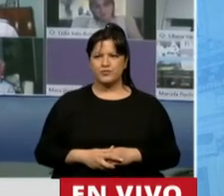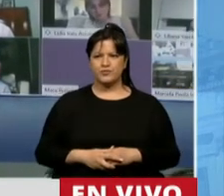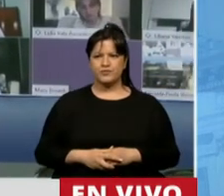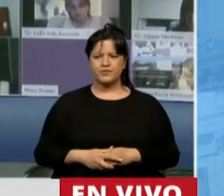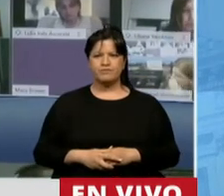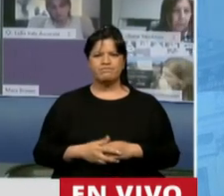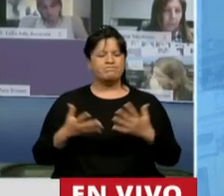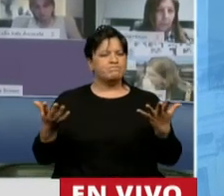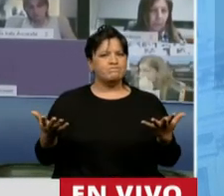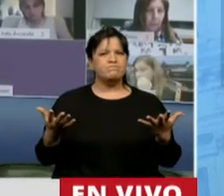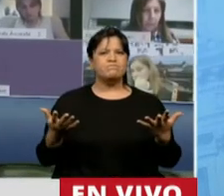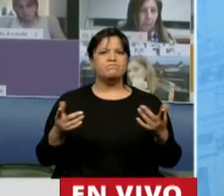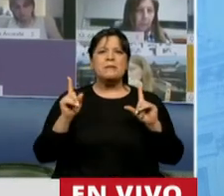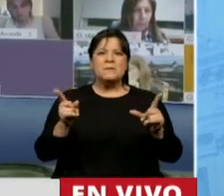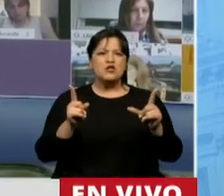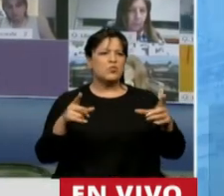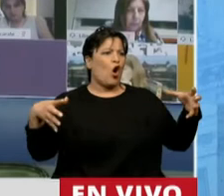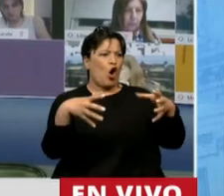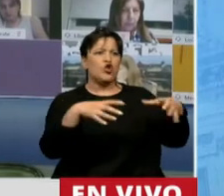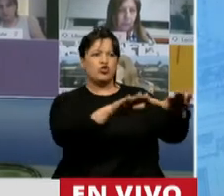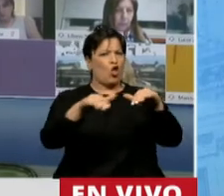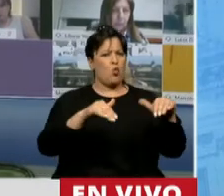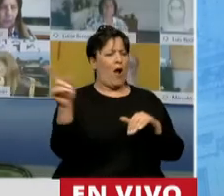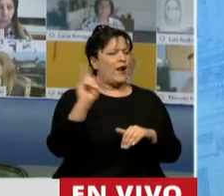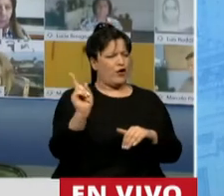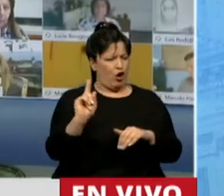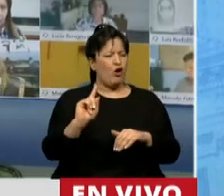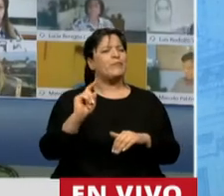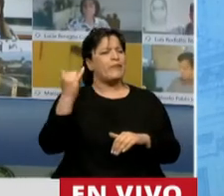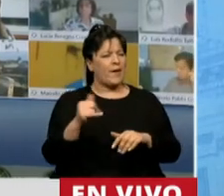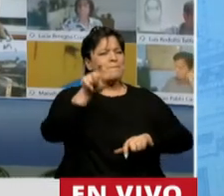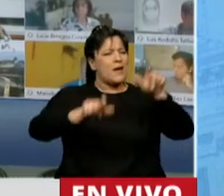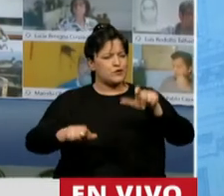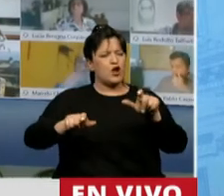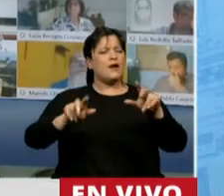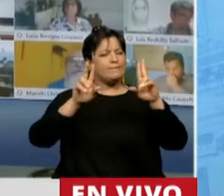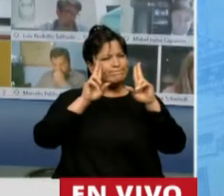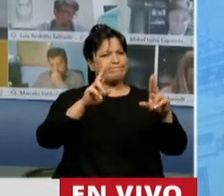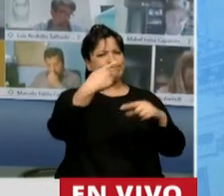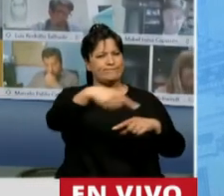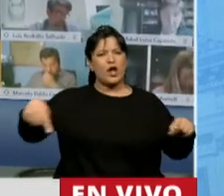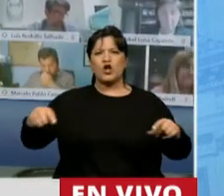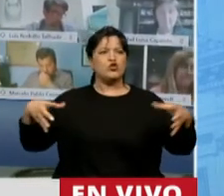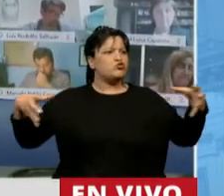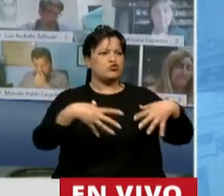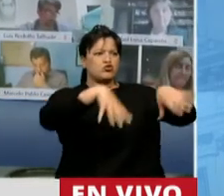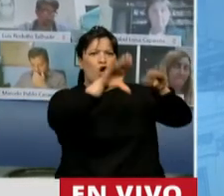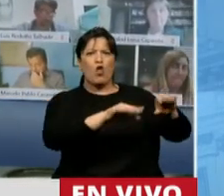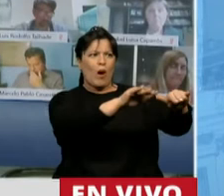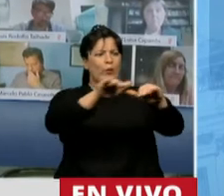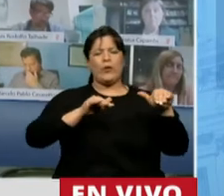ponemos a todos en la misma bolsa, no juzgamos que todos sean iguales